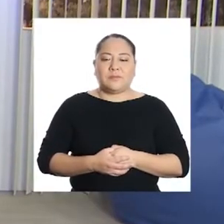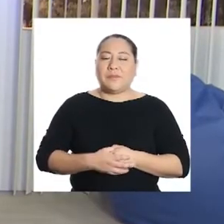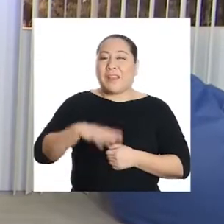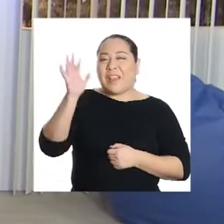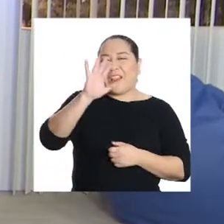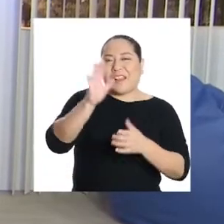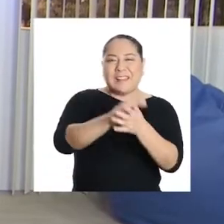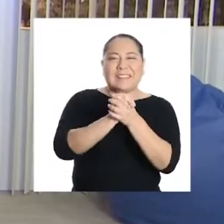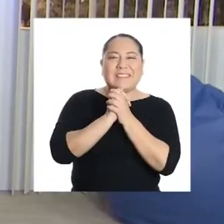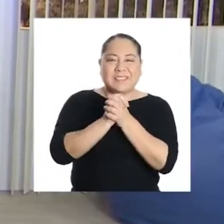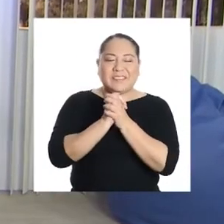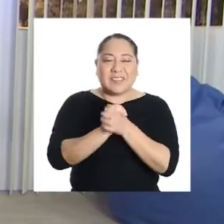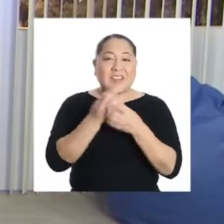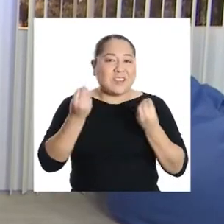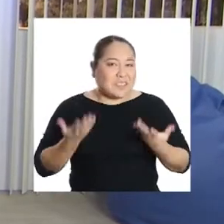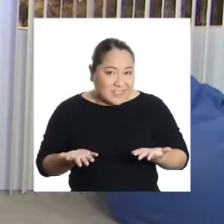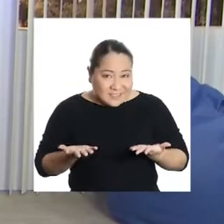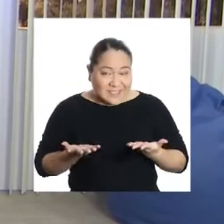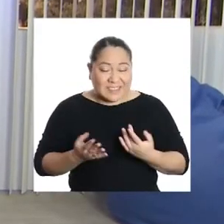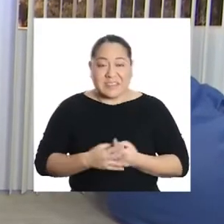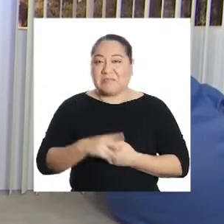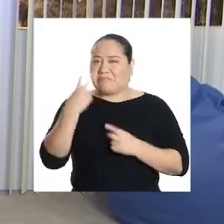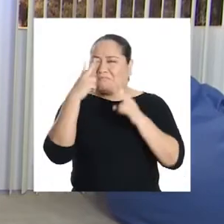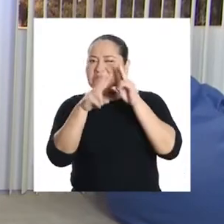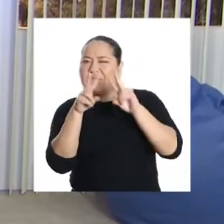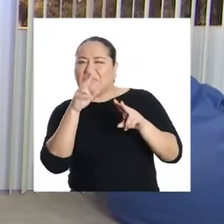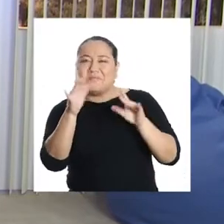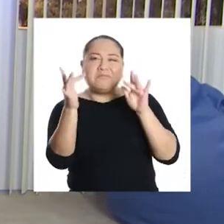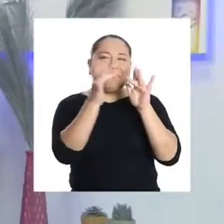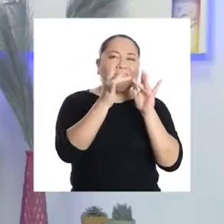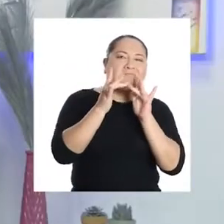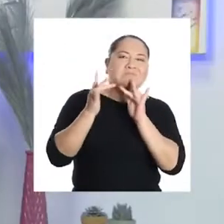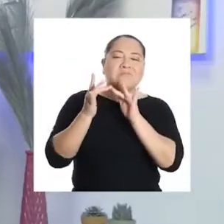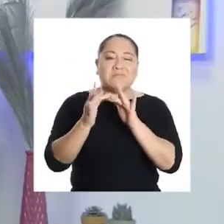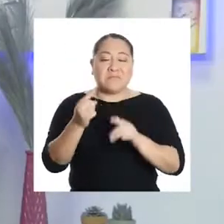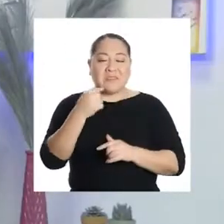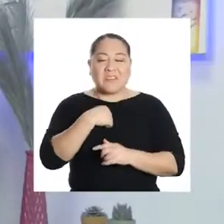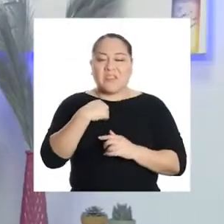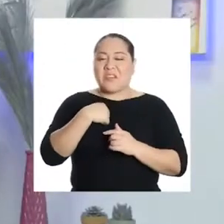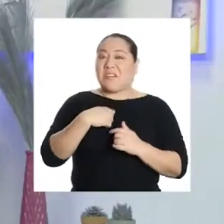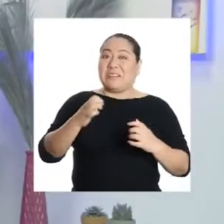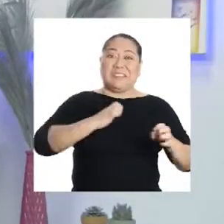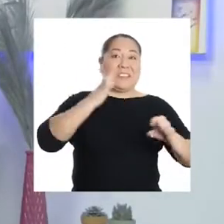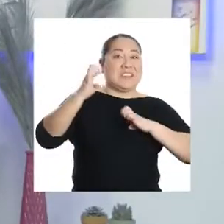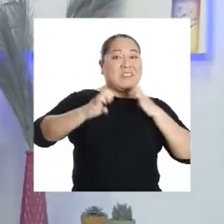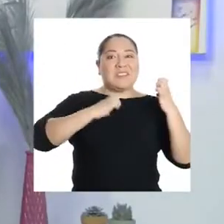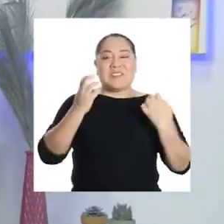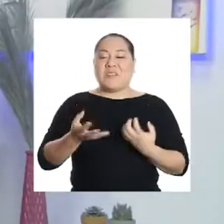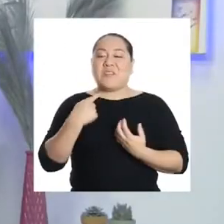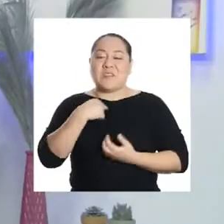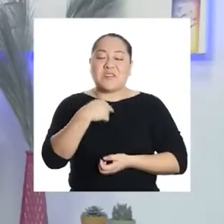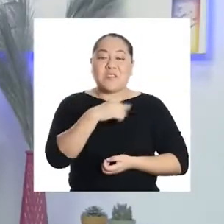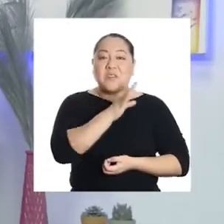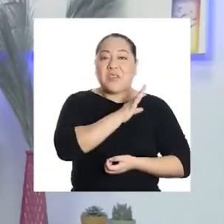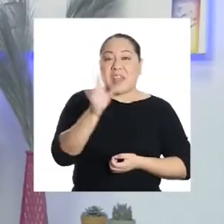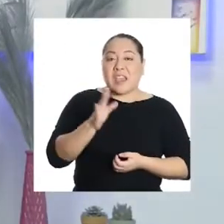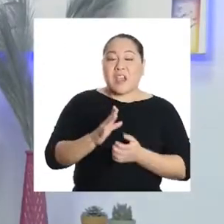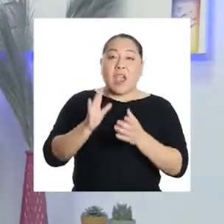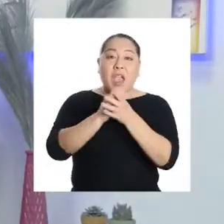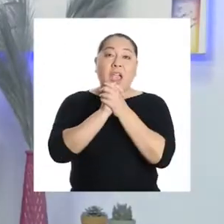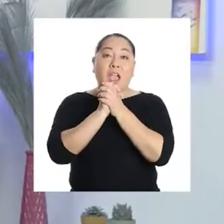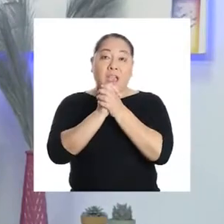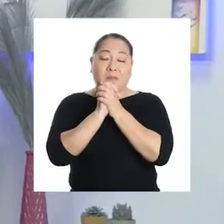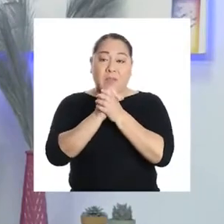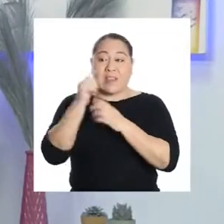¡Hola, amigas y amigos! ¿Cómo están? Ya veo que se están conectando. Yo estoy muy emocionada porque voy a irme con algunas